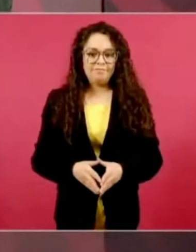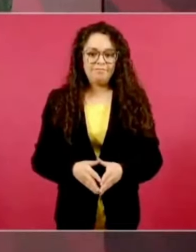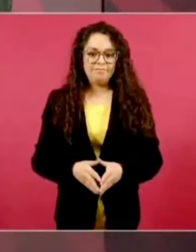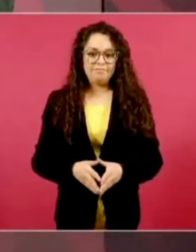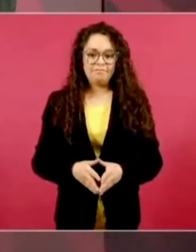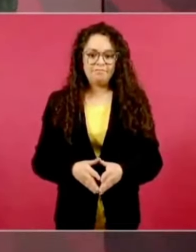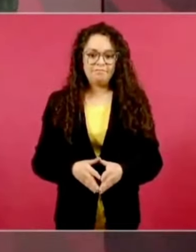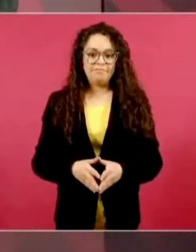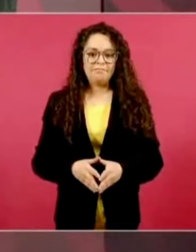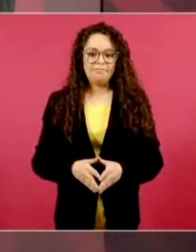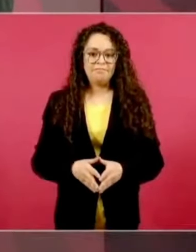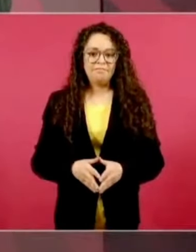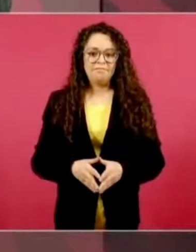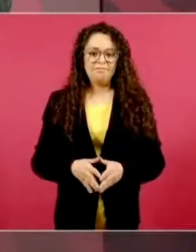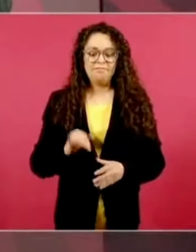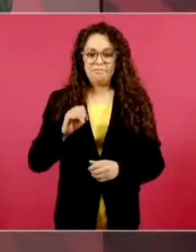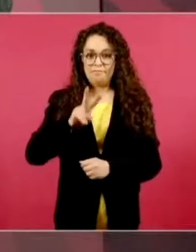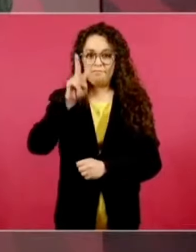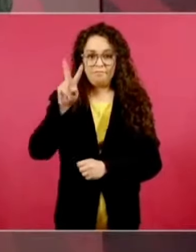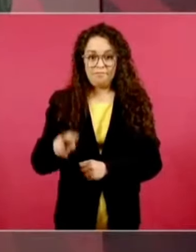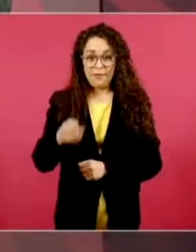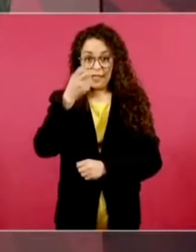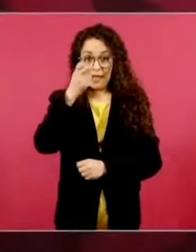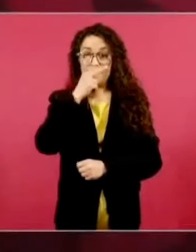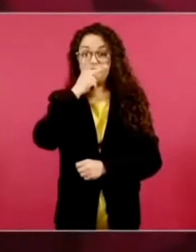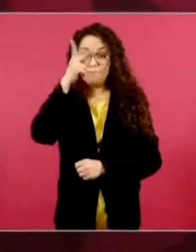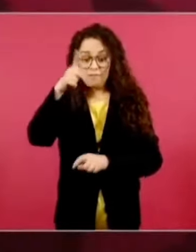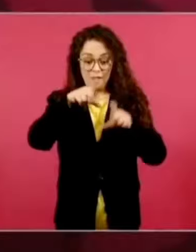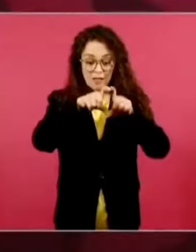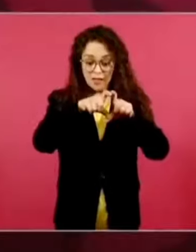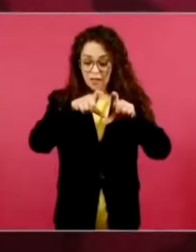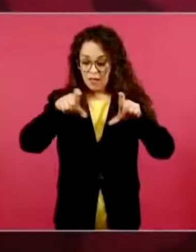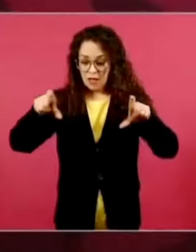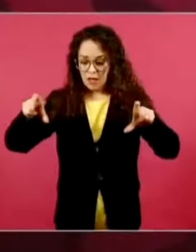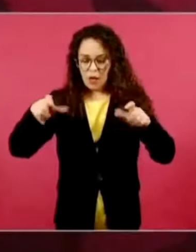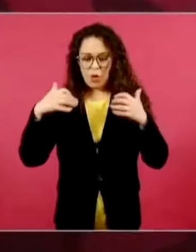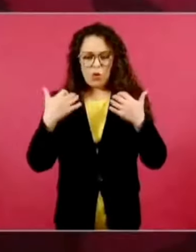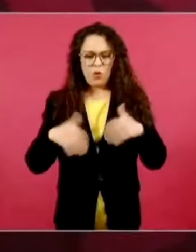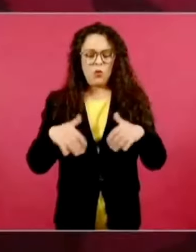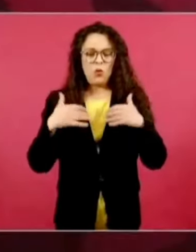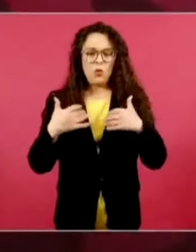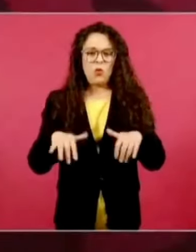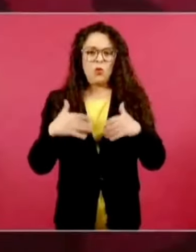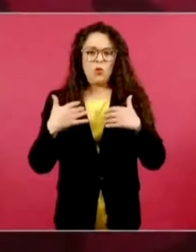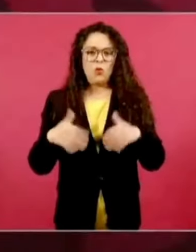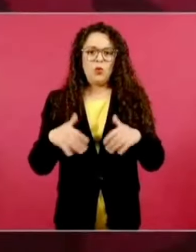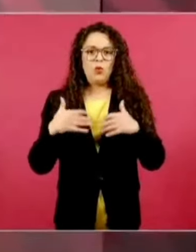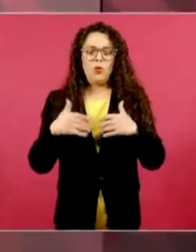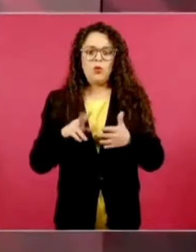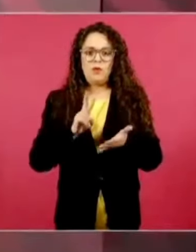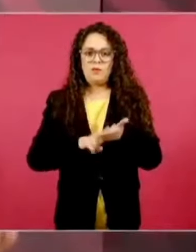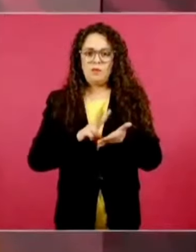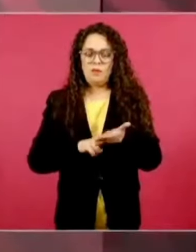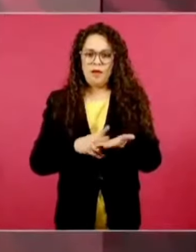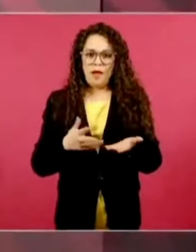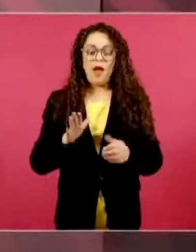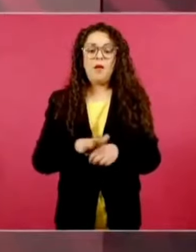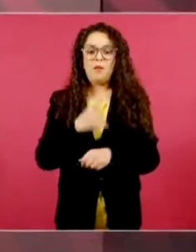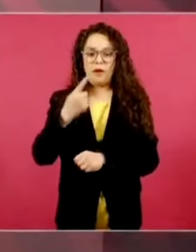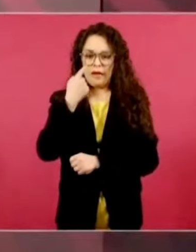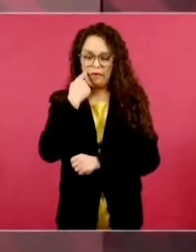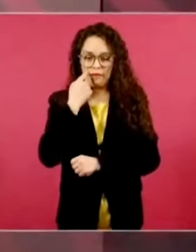Y es muy profunda esa frase. Es que cómo los que saquearon, los que robaron,